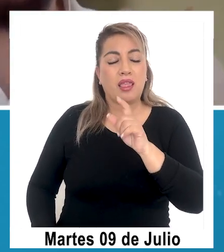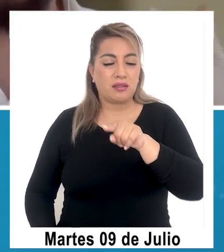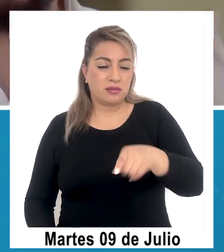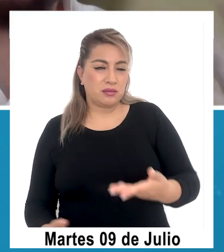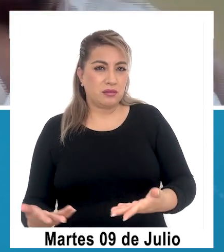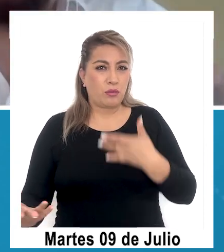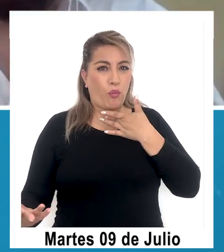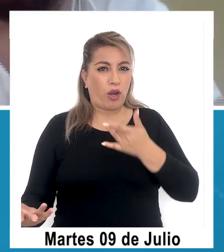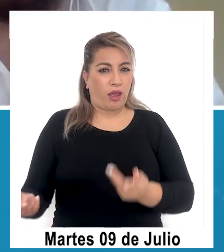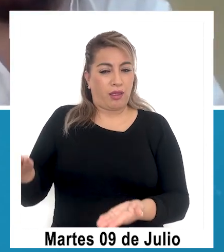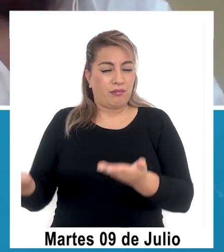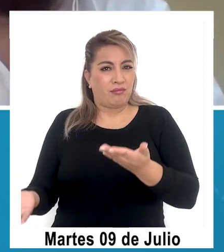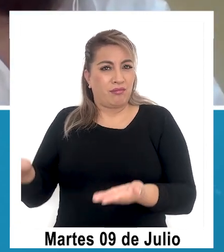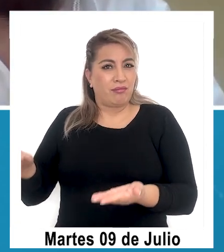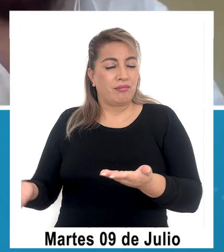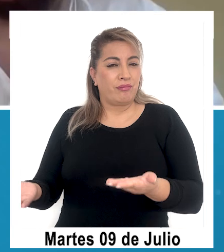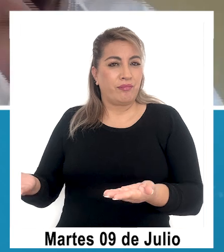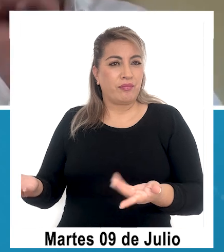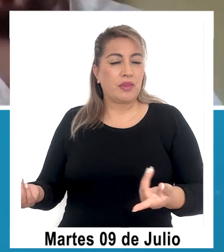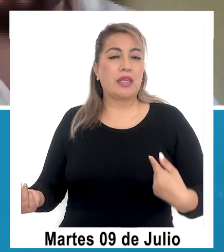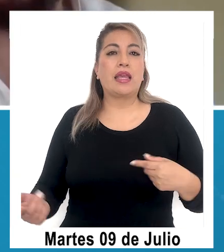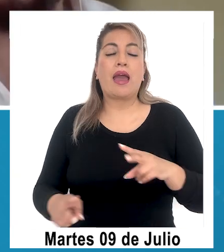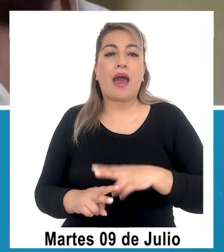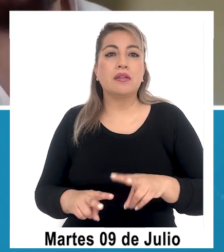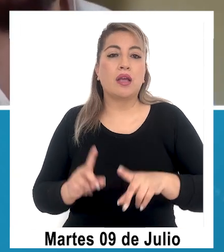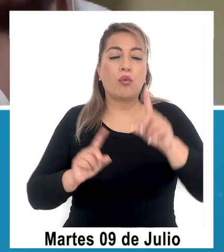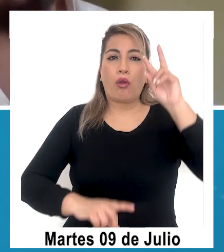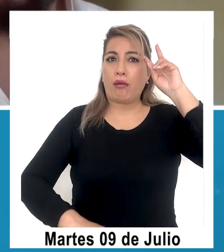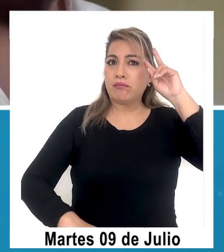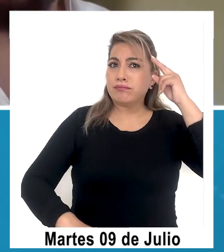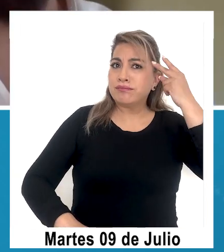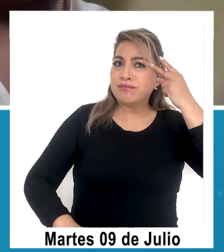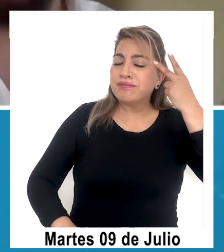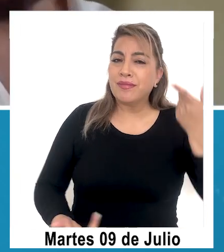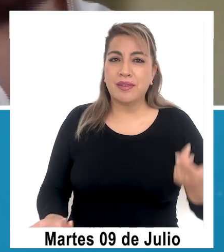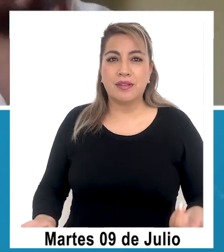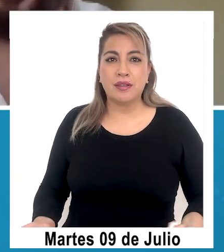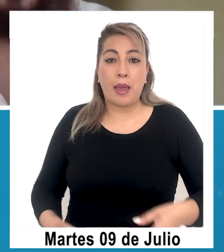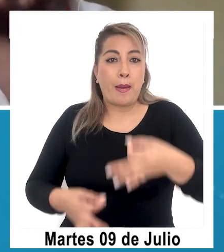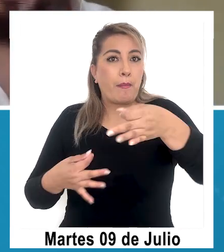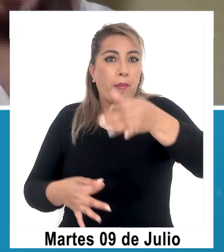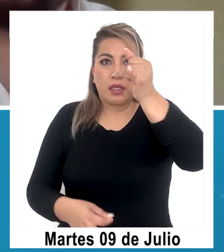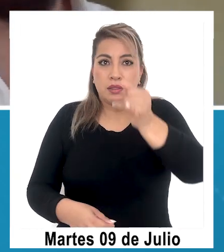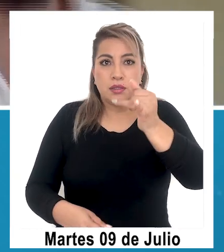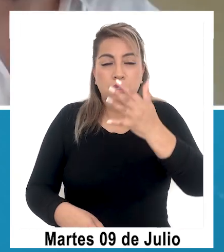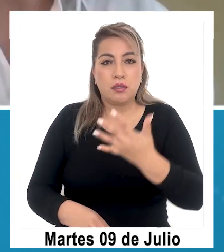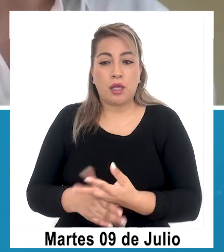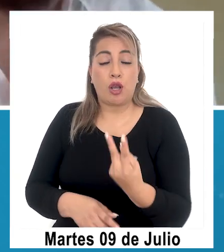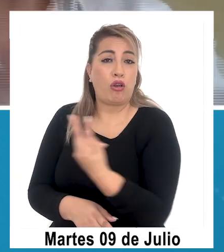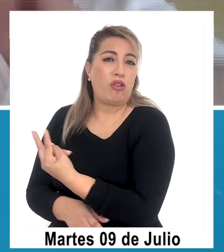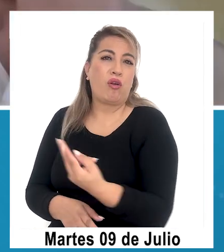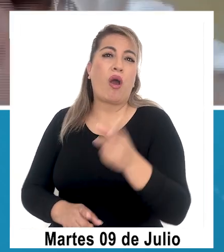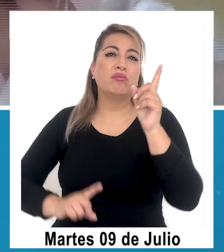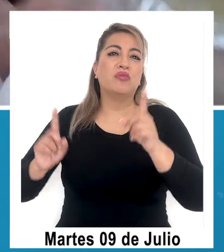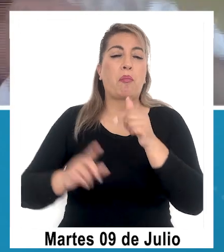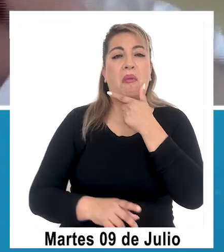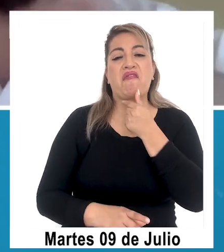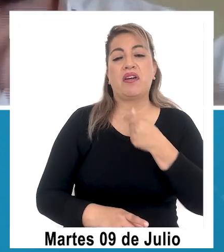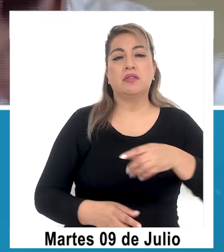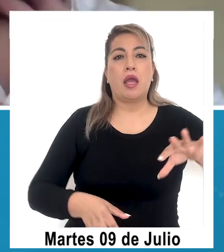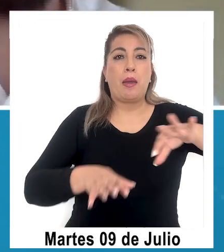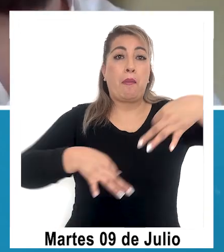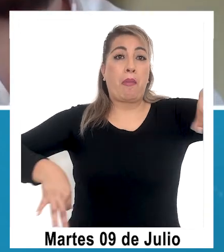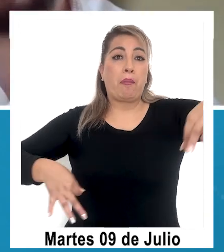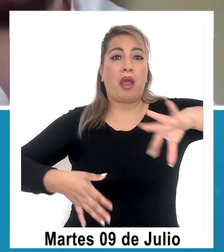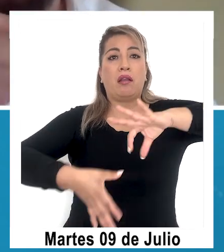Hay alguna, ¿cuál sería la fórmula que hizo que esto cambiara un poco el foco? Papeles está. Y papeles un poco más fácil porque uno tiende